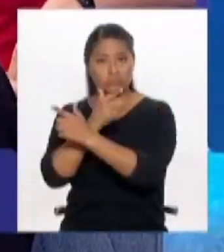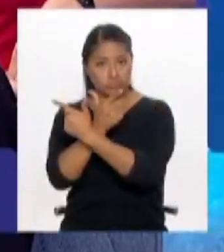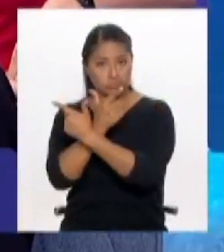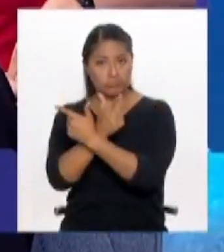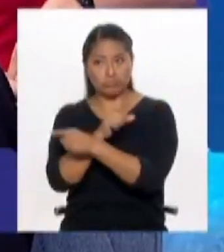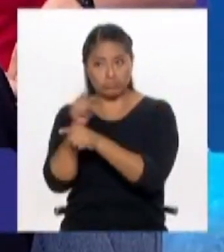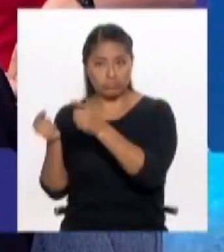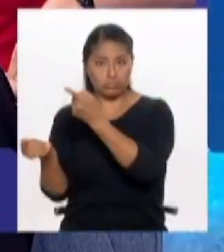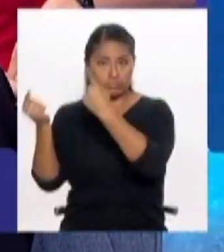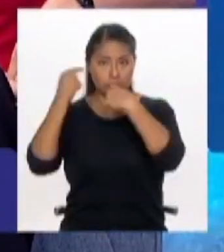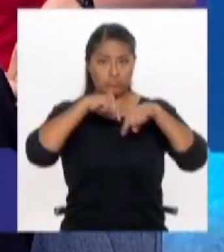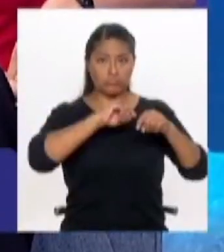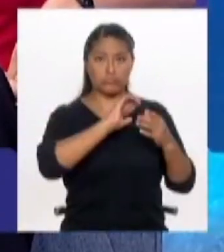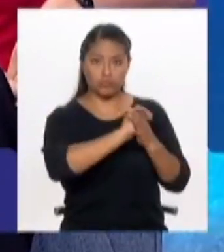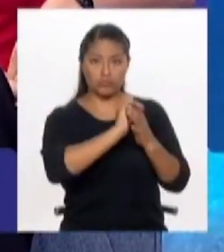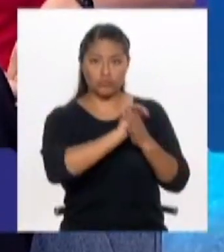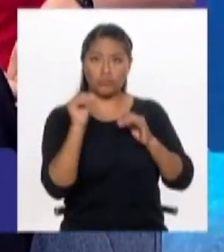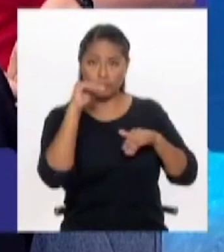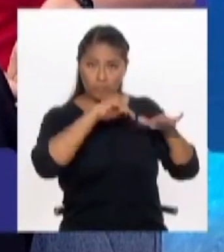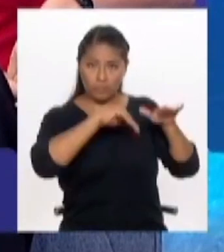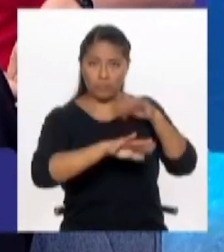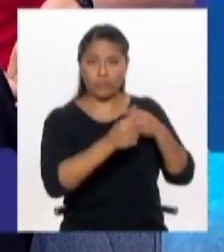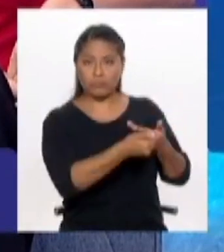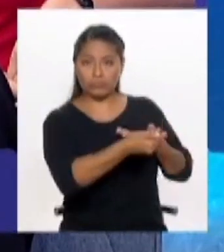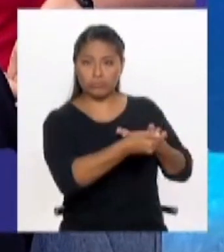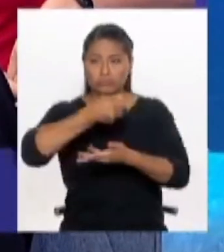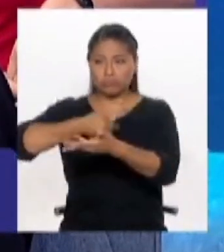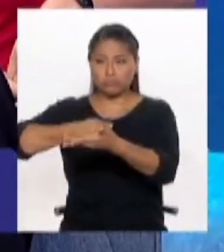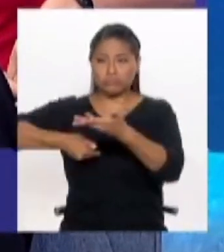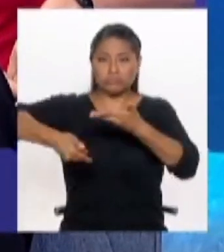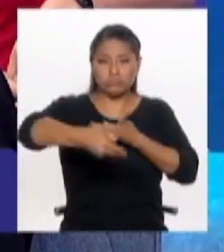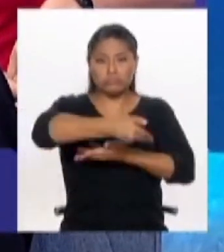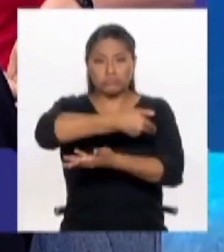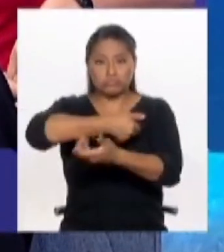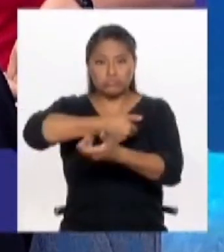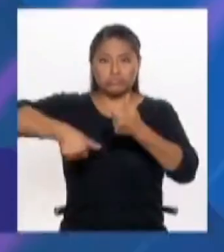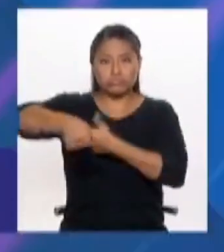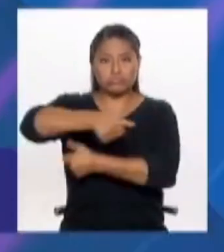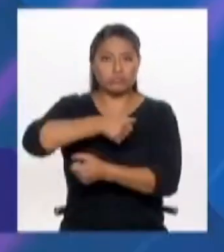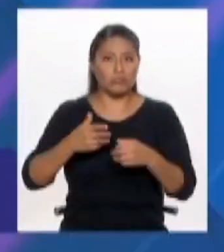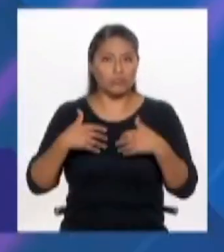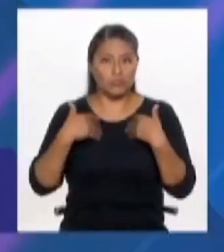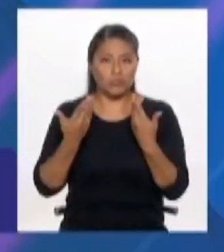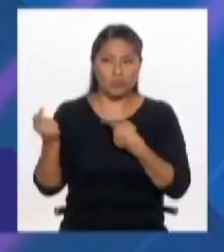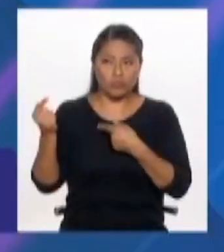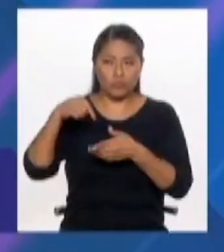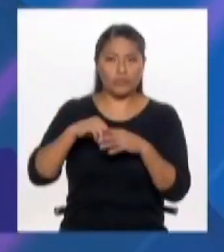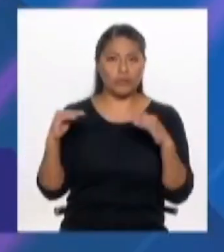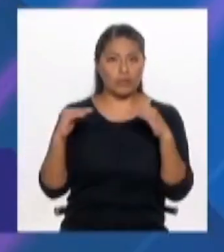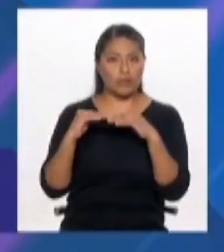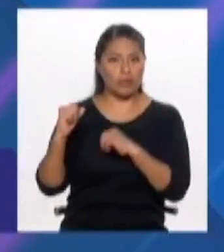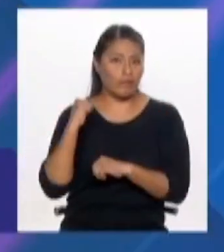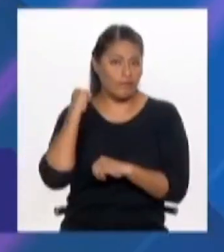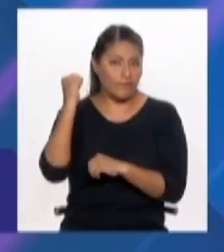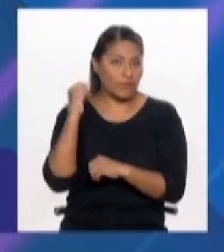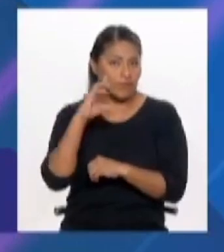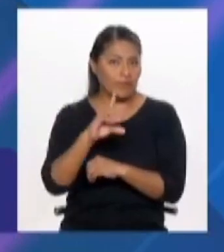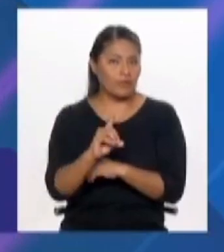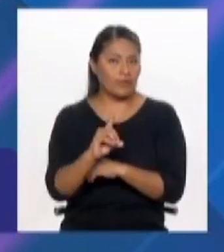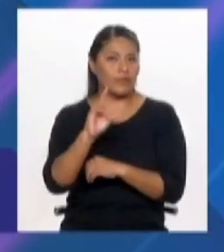vienen a las playas de Chorrillos y de Barranco. Eso es una verdadera democracia. Además, no solamente democracia, es la lógica de cualquier ciudad